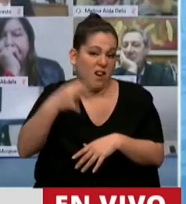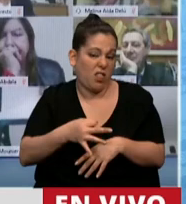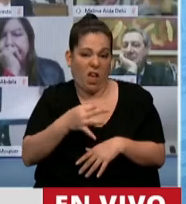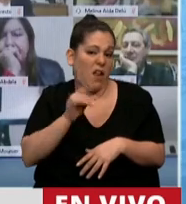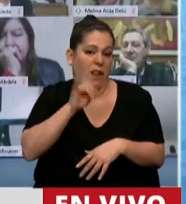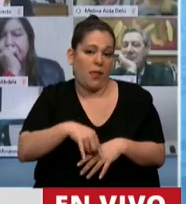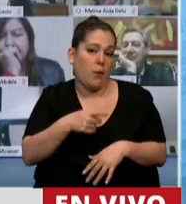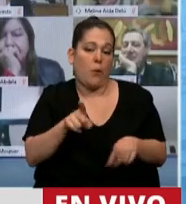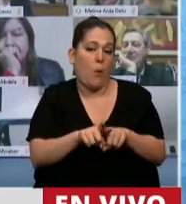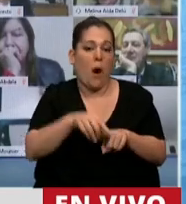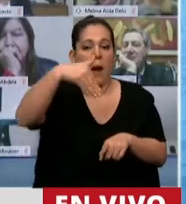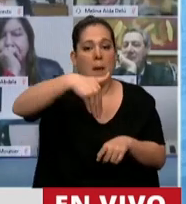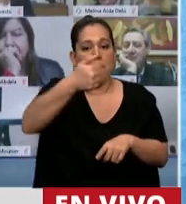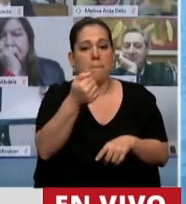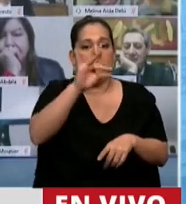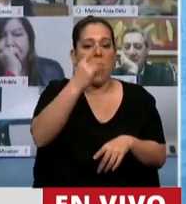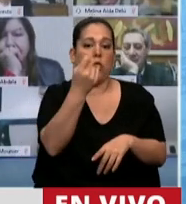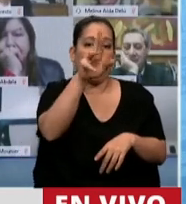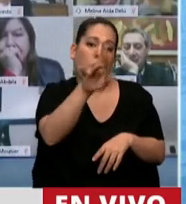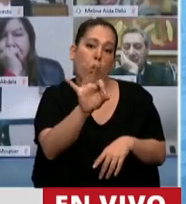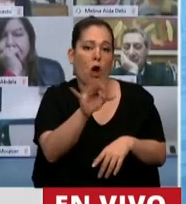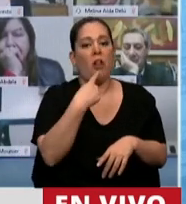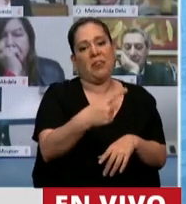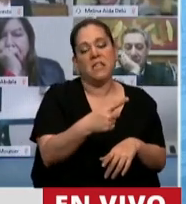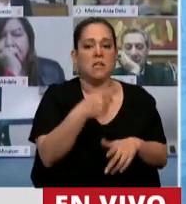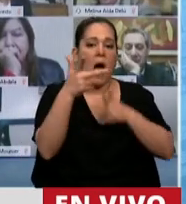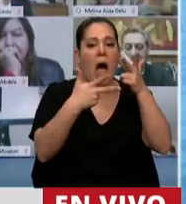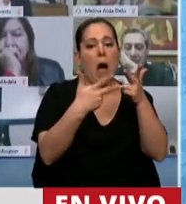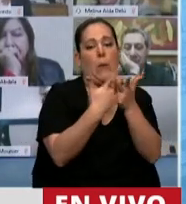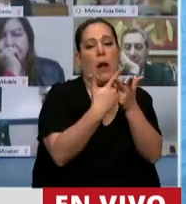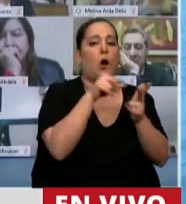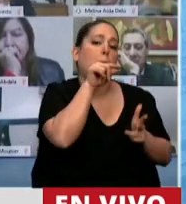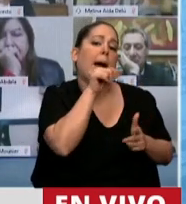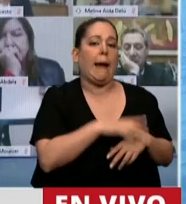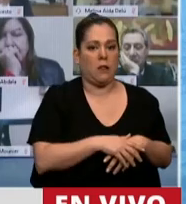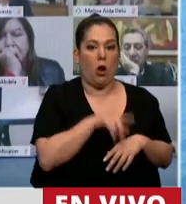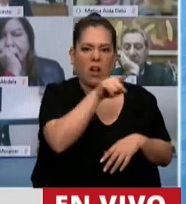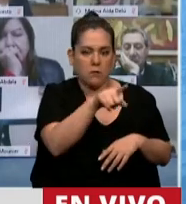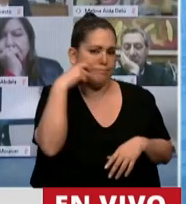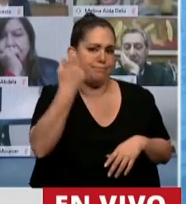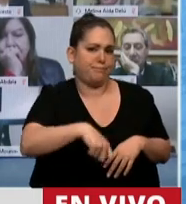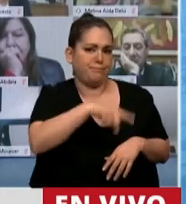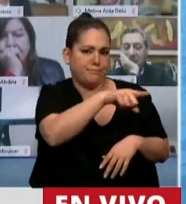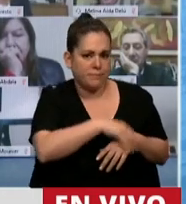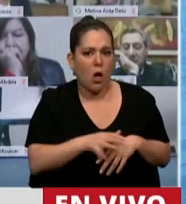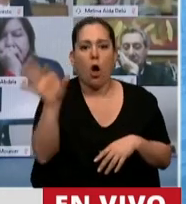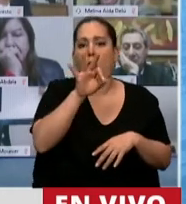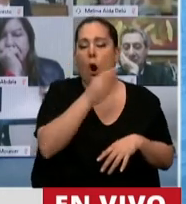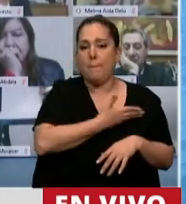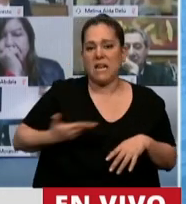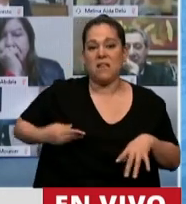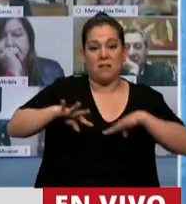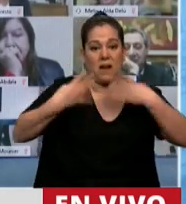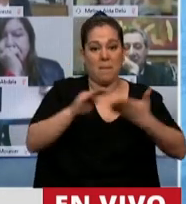Maduro y habla con un pajarito. Cae cuando desde la presidencia de la Cámara se mira a su costado